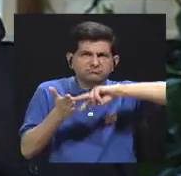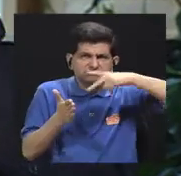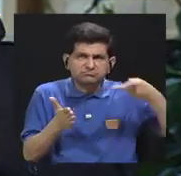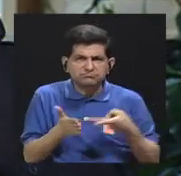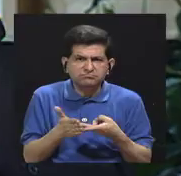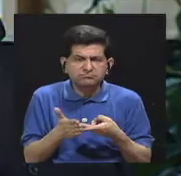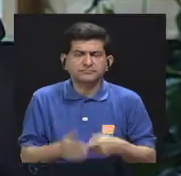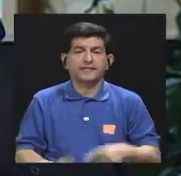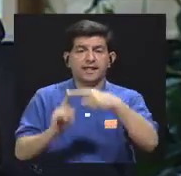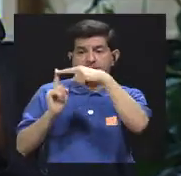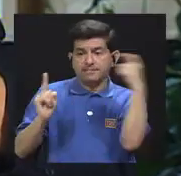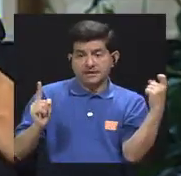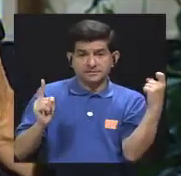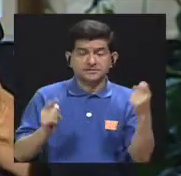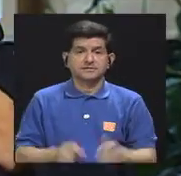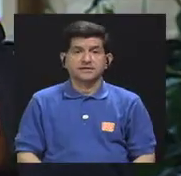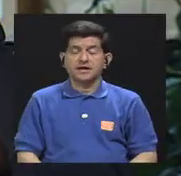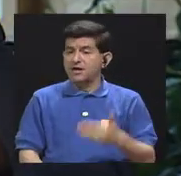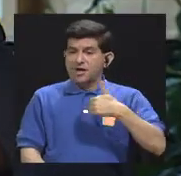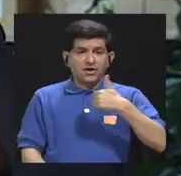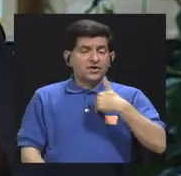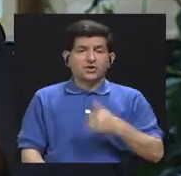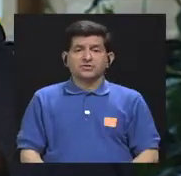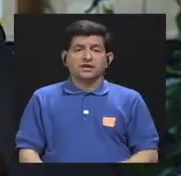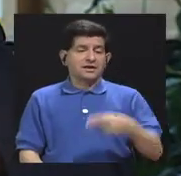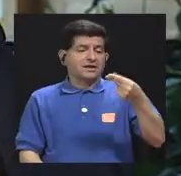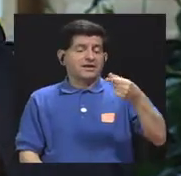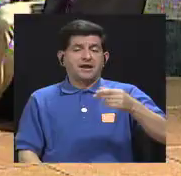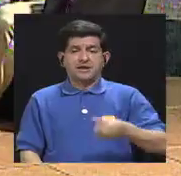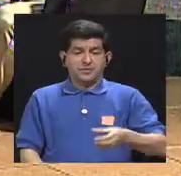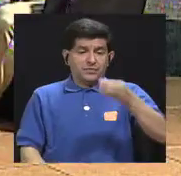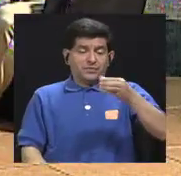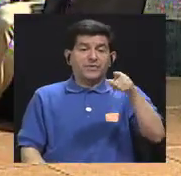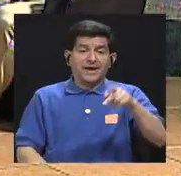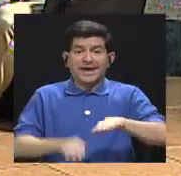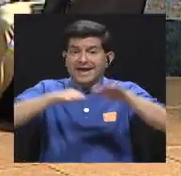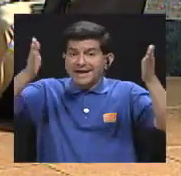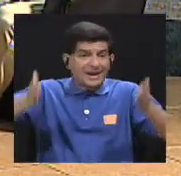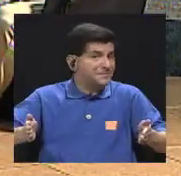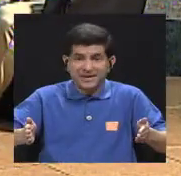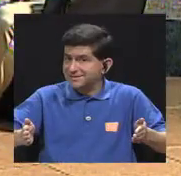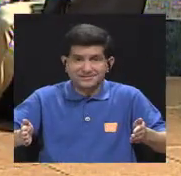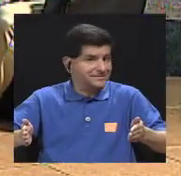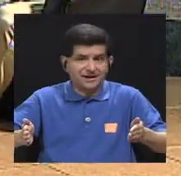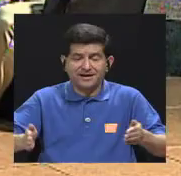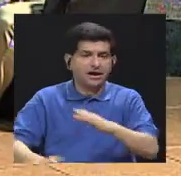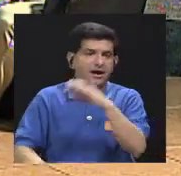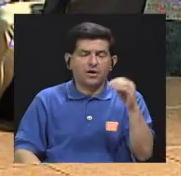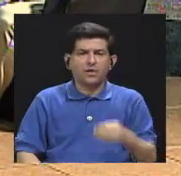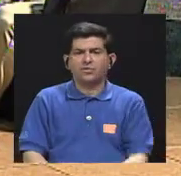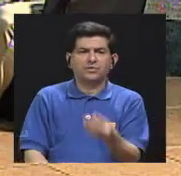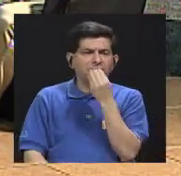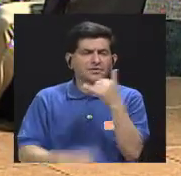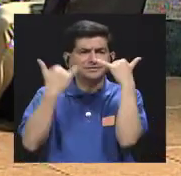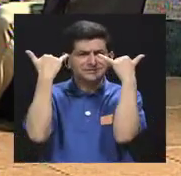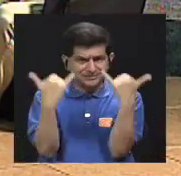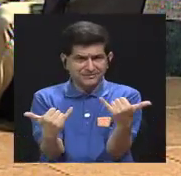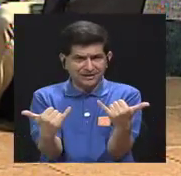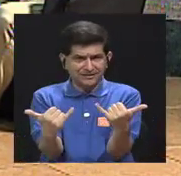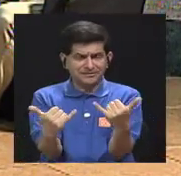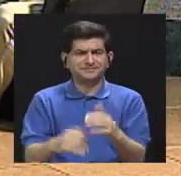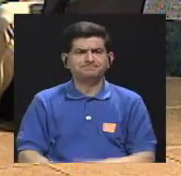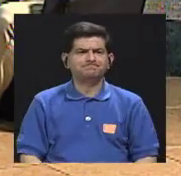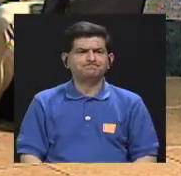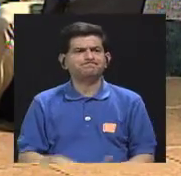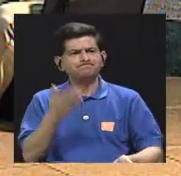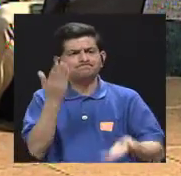de no tener salero en la mesa o si el alimento ya viene